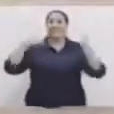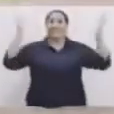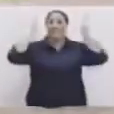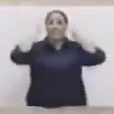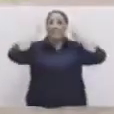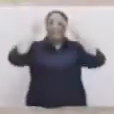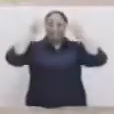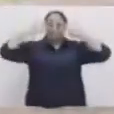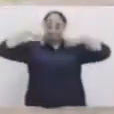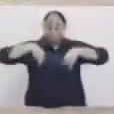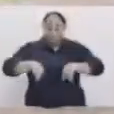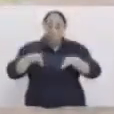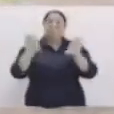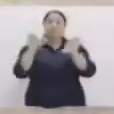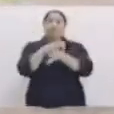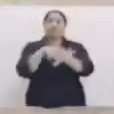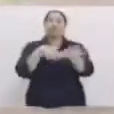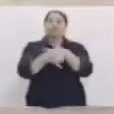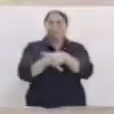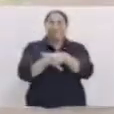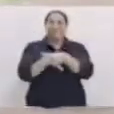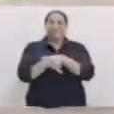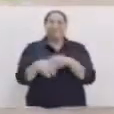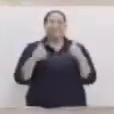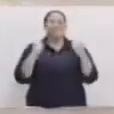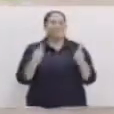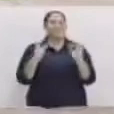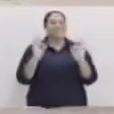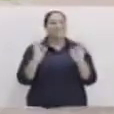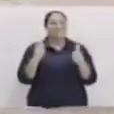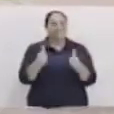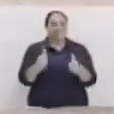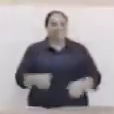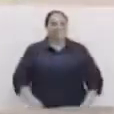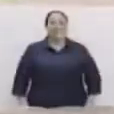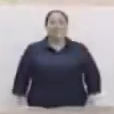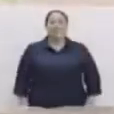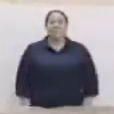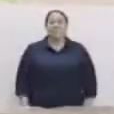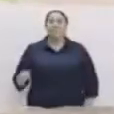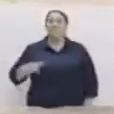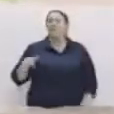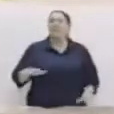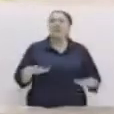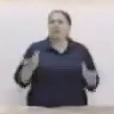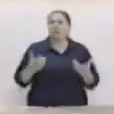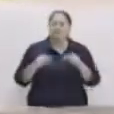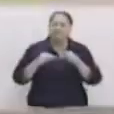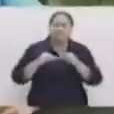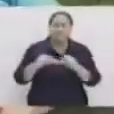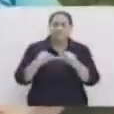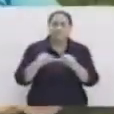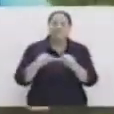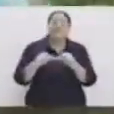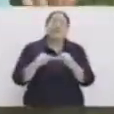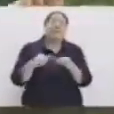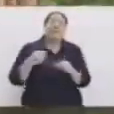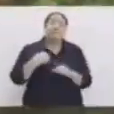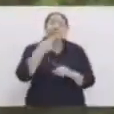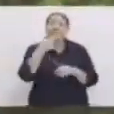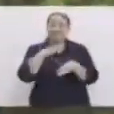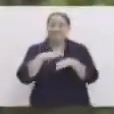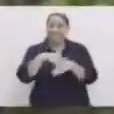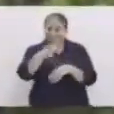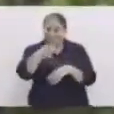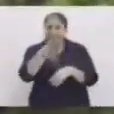cabeza hasta los pies. Eso. Muy bien. Ahora, vamos a continuar. Como les dije al